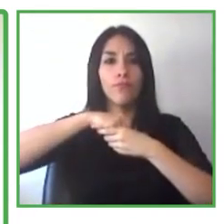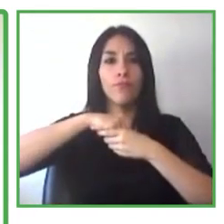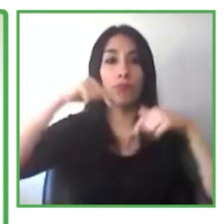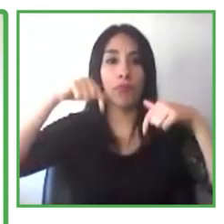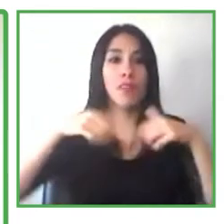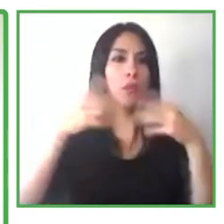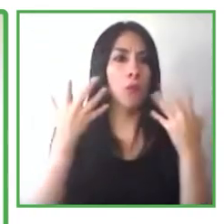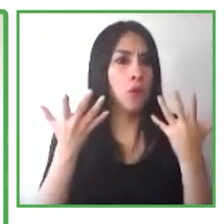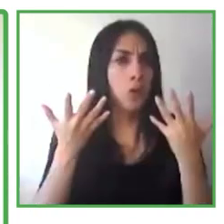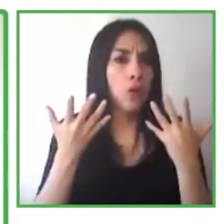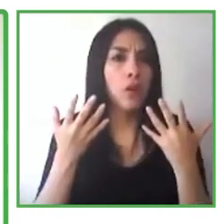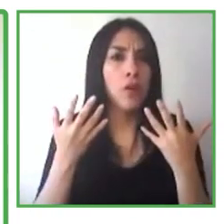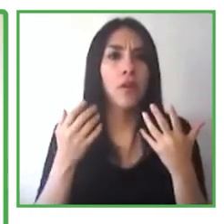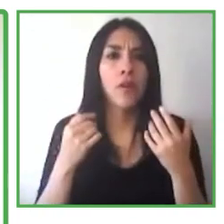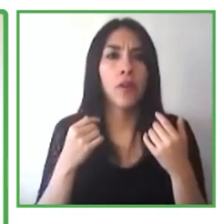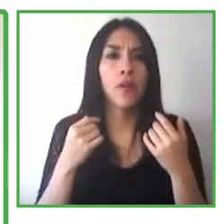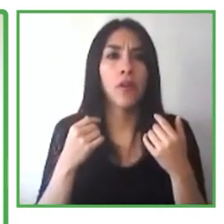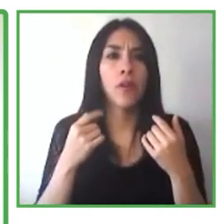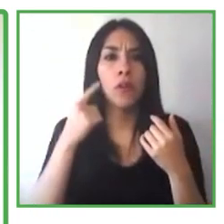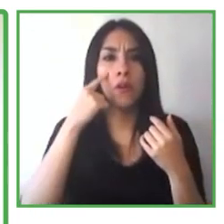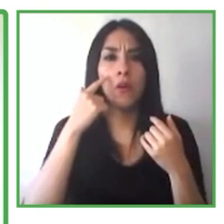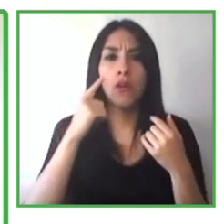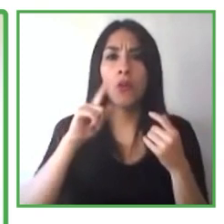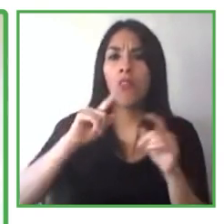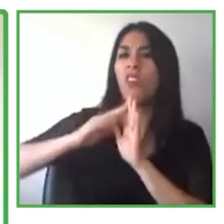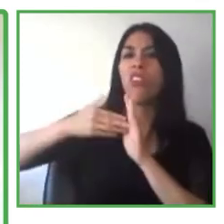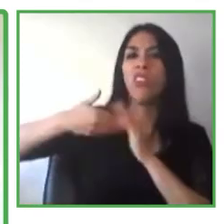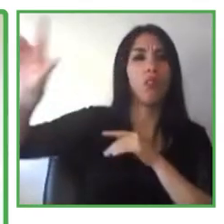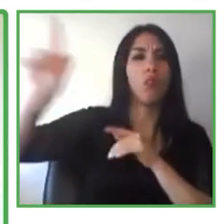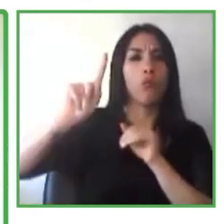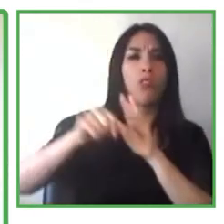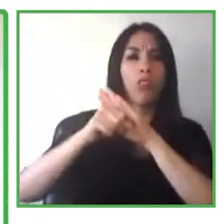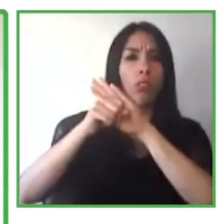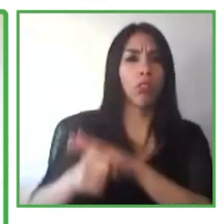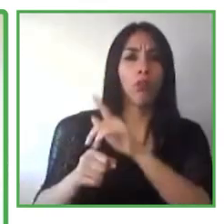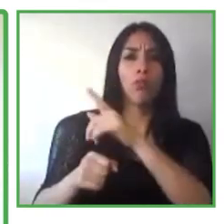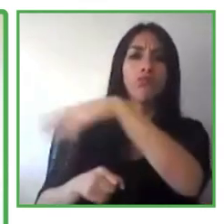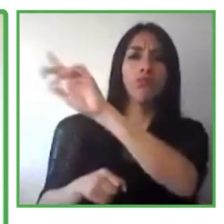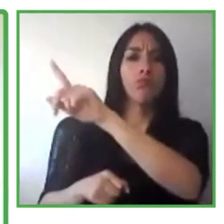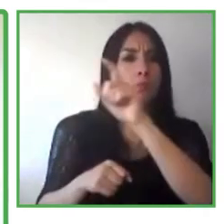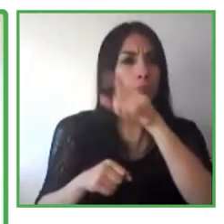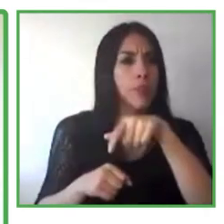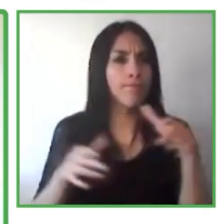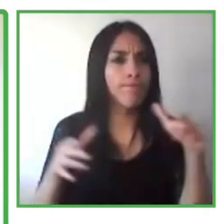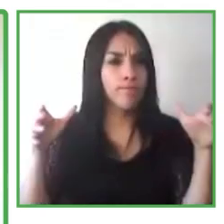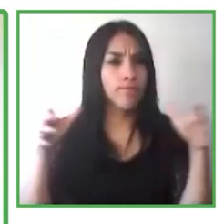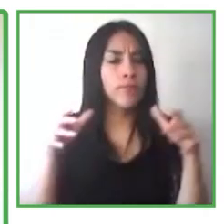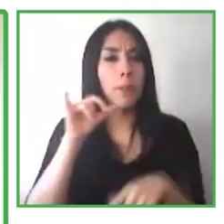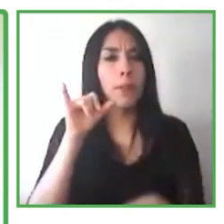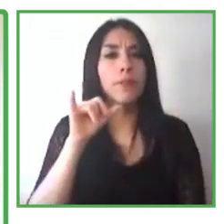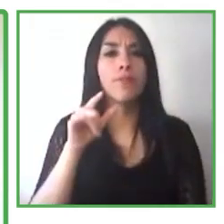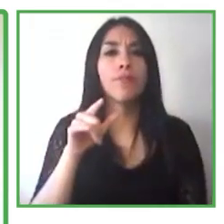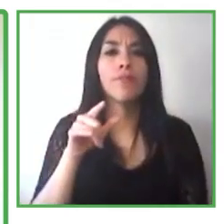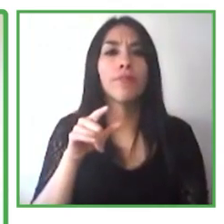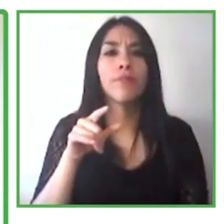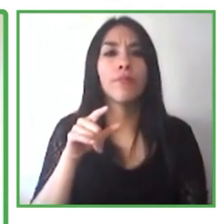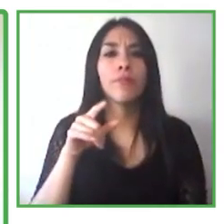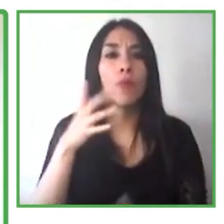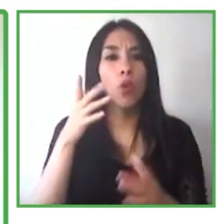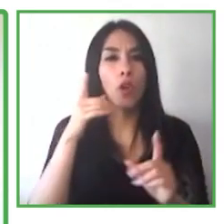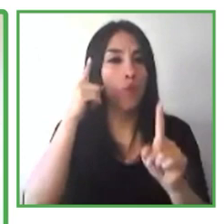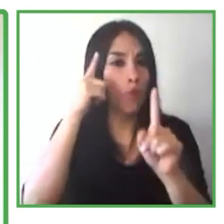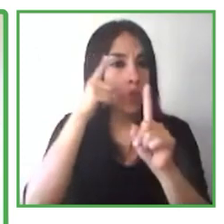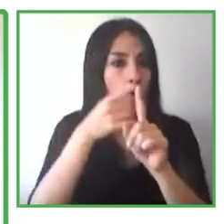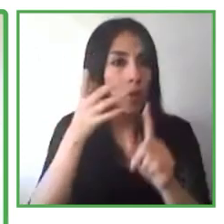En segundo lugar, tenemos nuestros esfuerzos programáticos. Ahora estos son objetivizados a ese talento con discapacidad que queremos traer acá. Entonces,